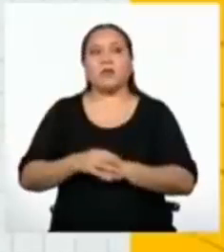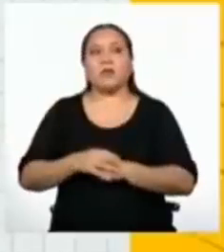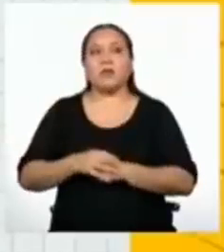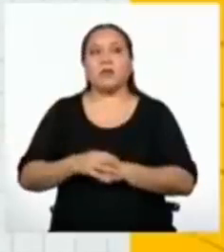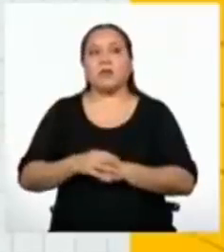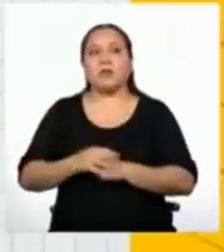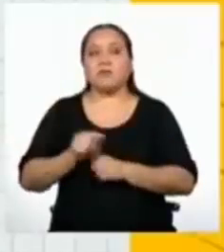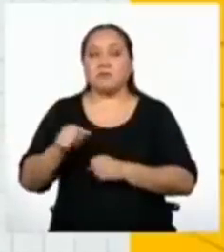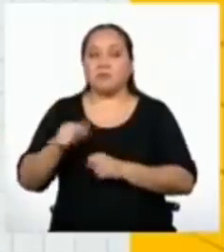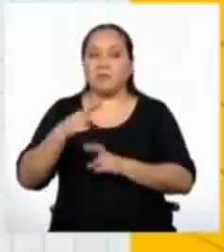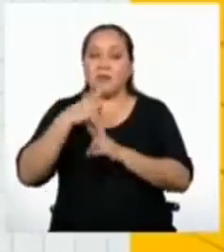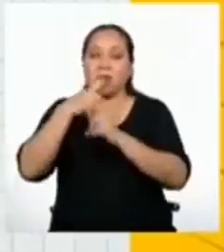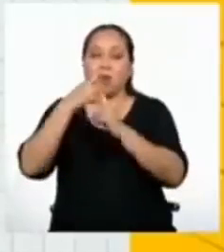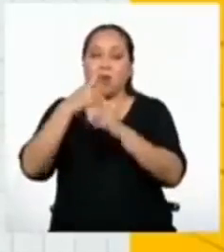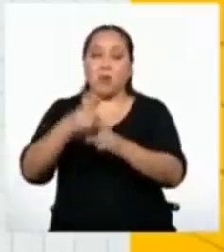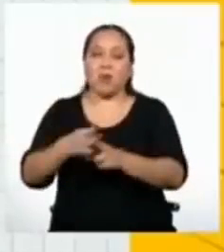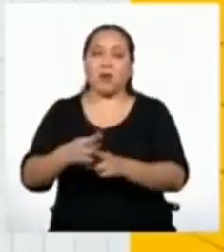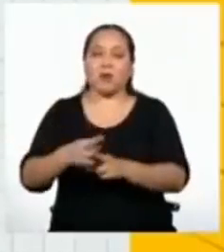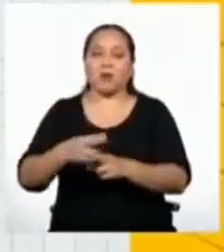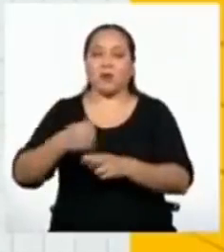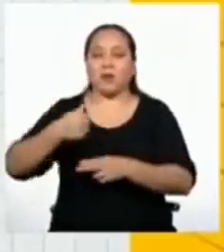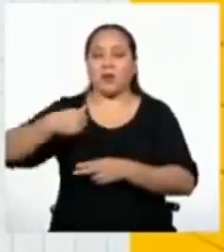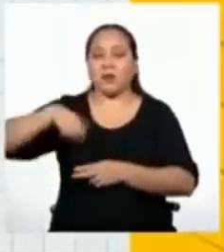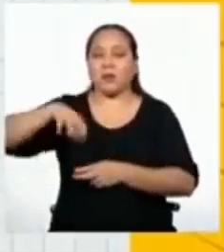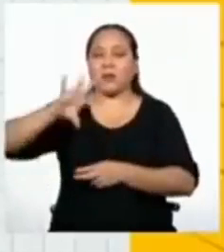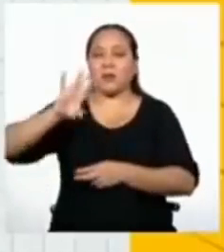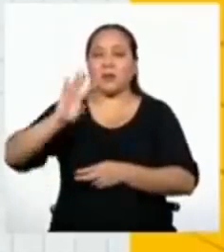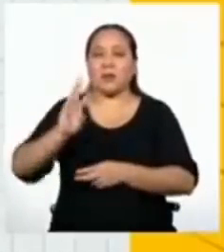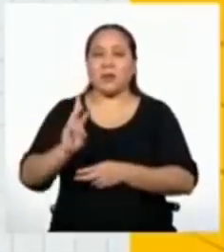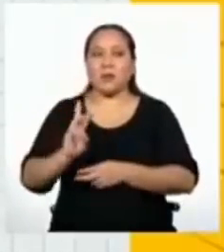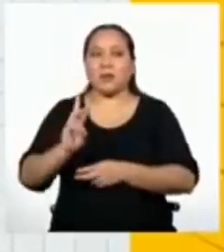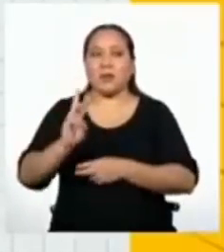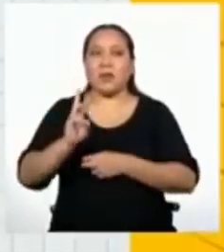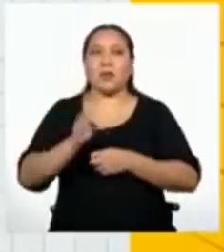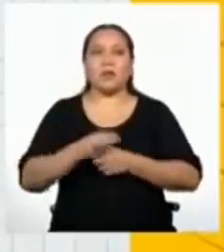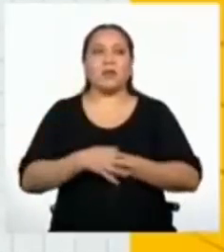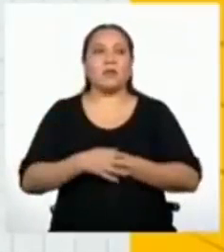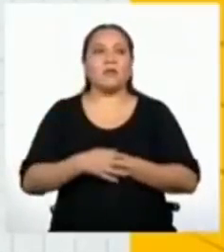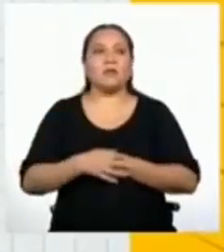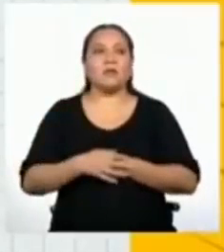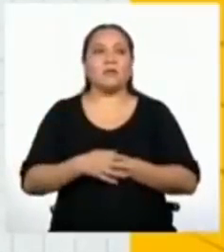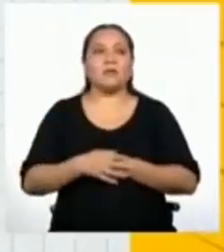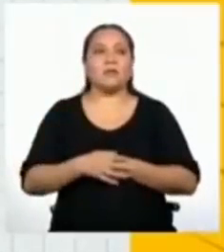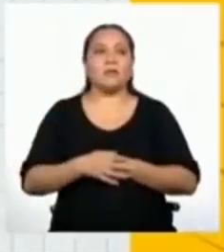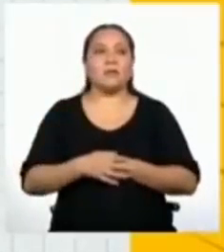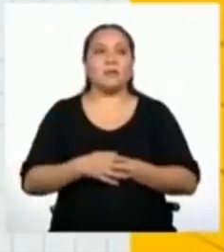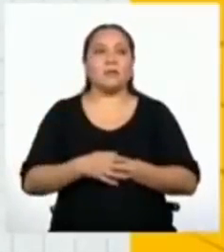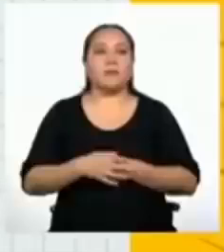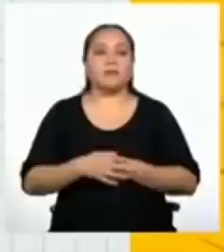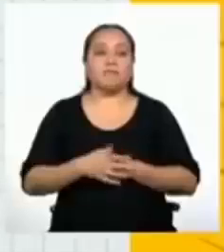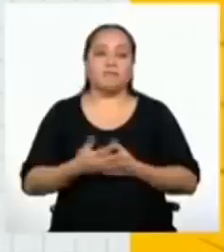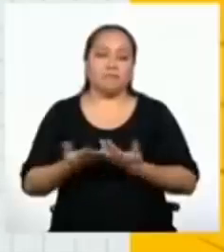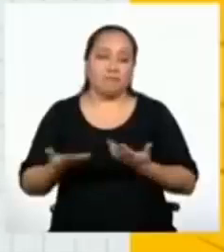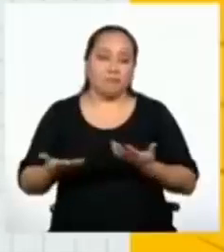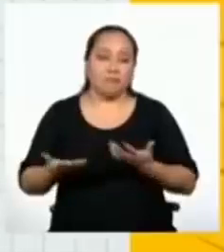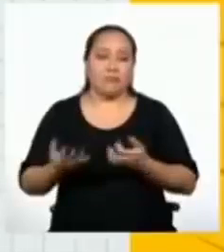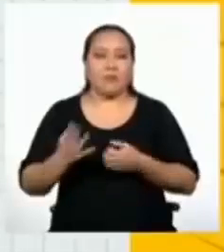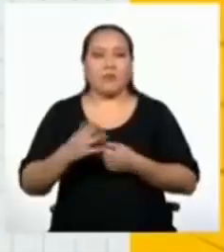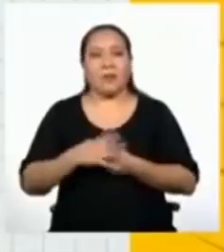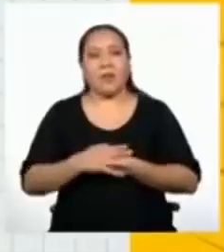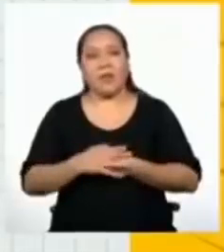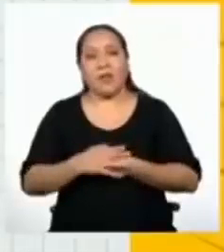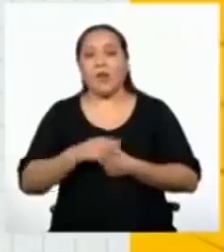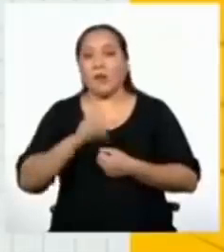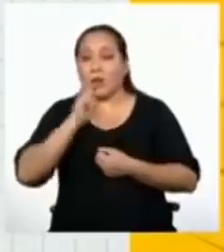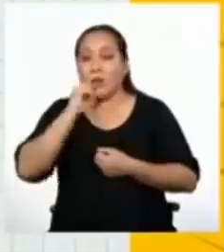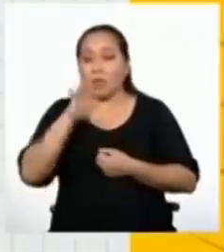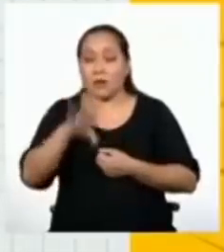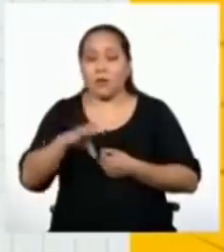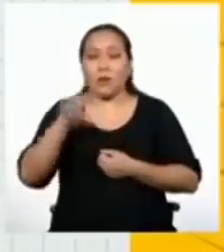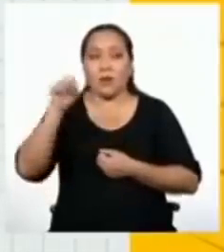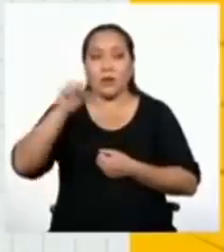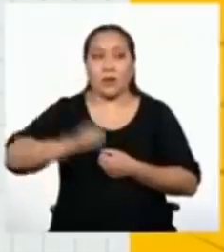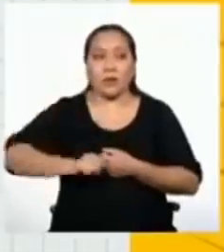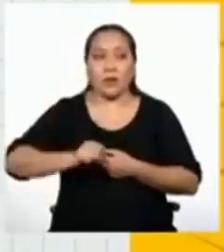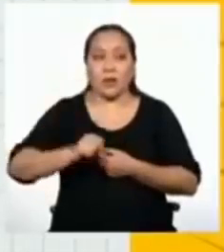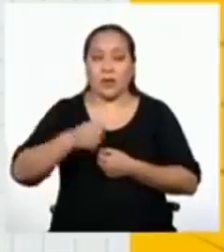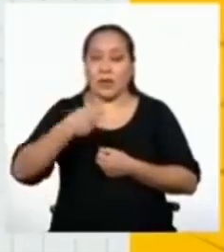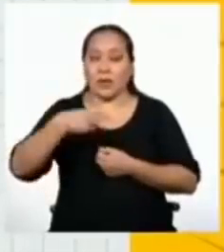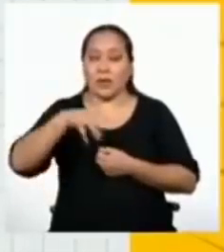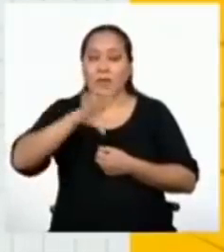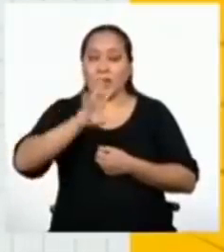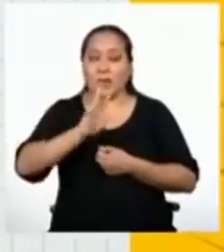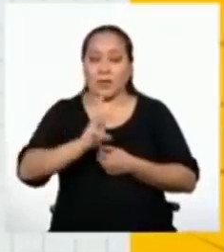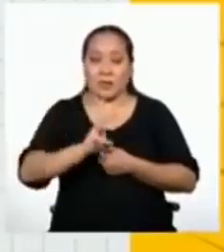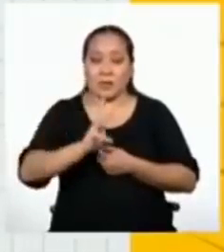entonces, el resultado es dieciséis. Entonces, afirmamos que el término